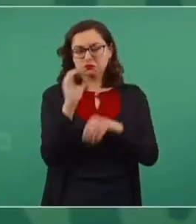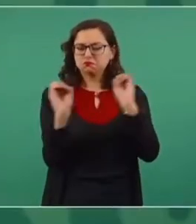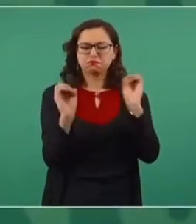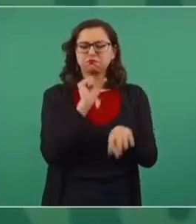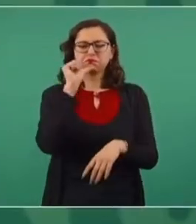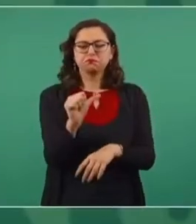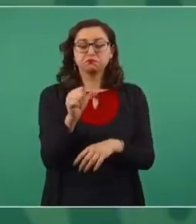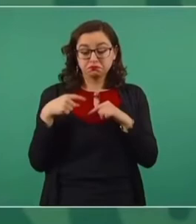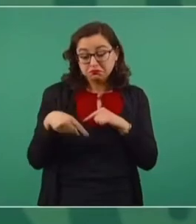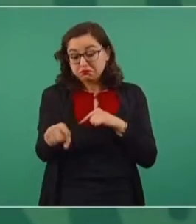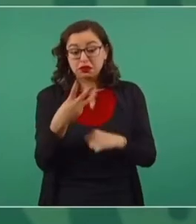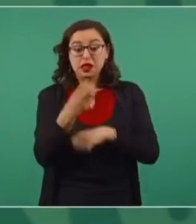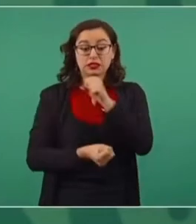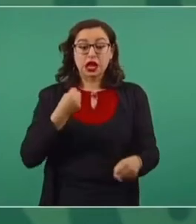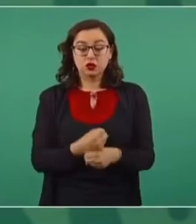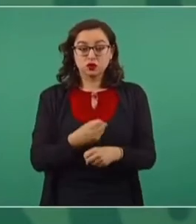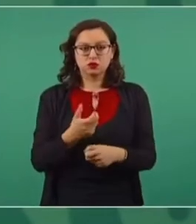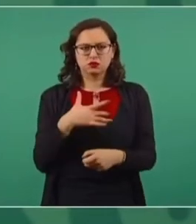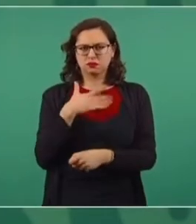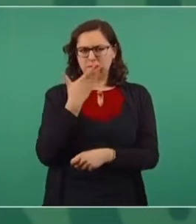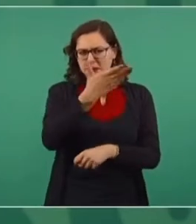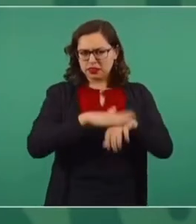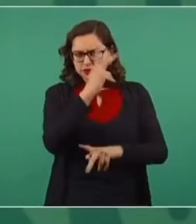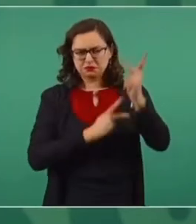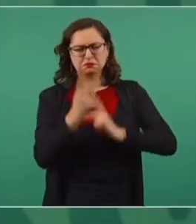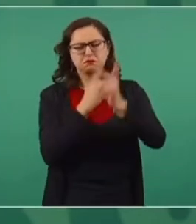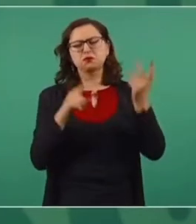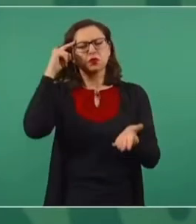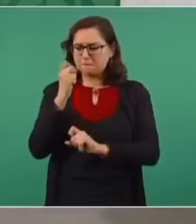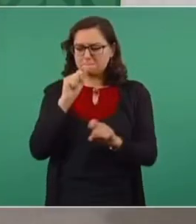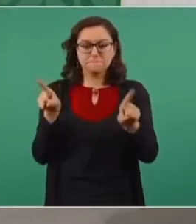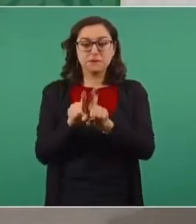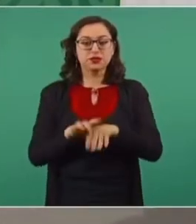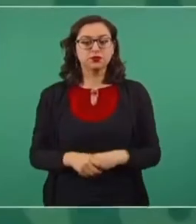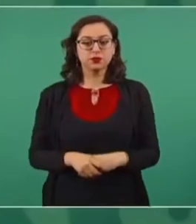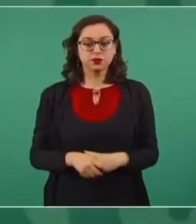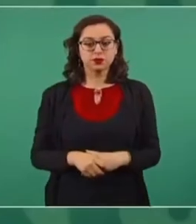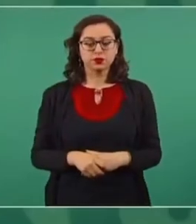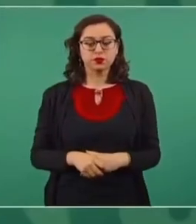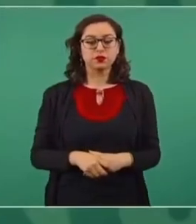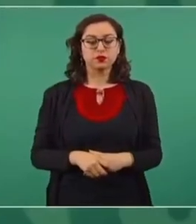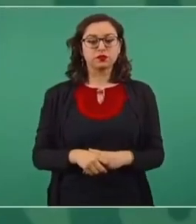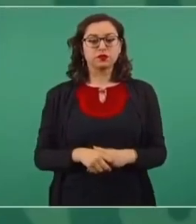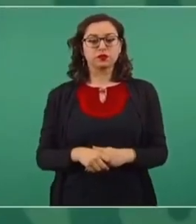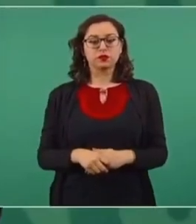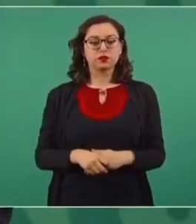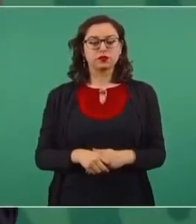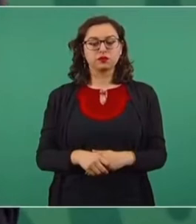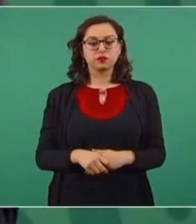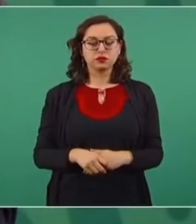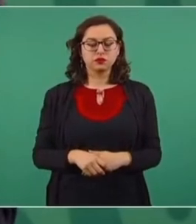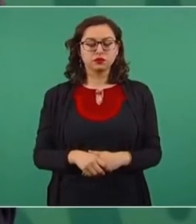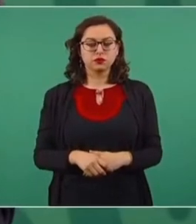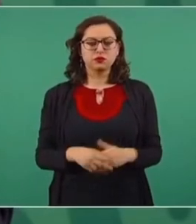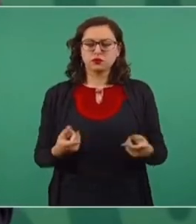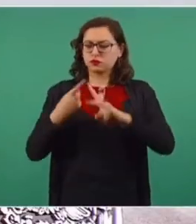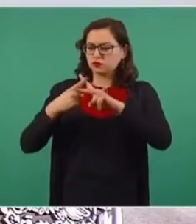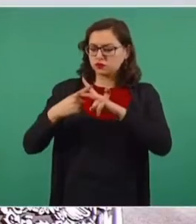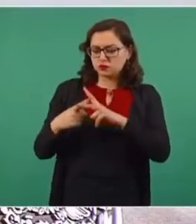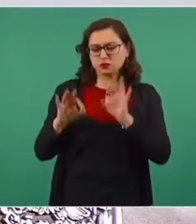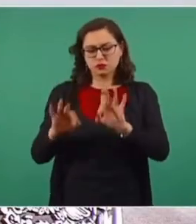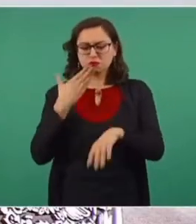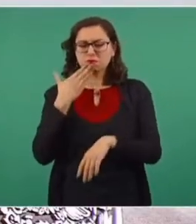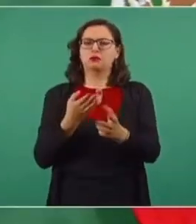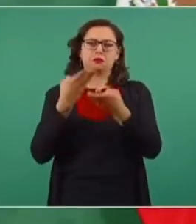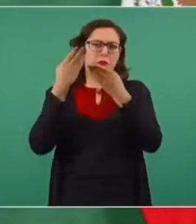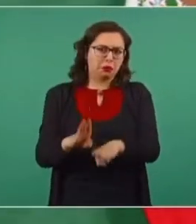pensamos que no vamos en el sexenio a solicitar deuda adicional. Hay buenos indicadores porque la